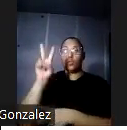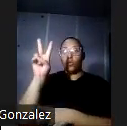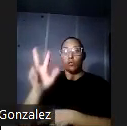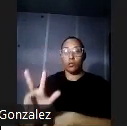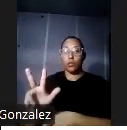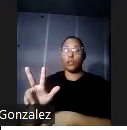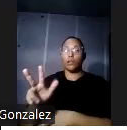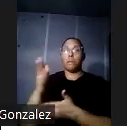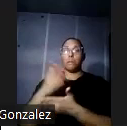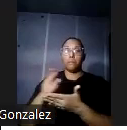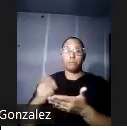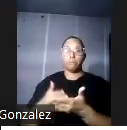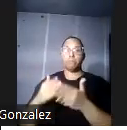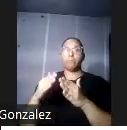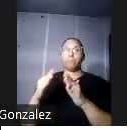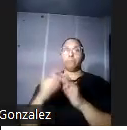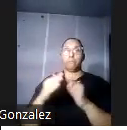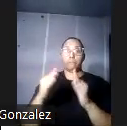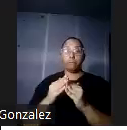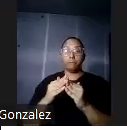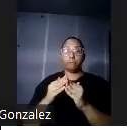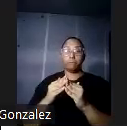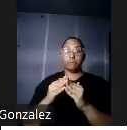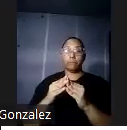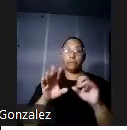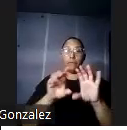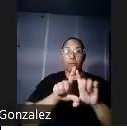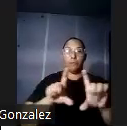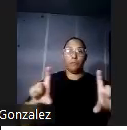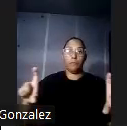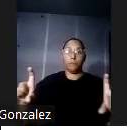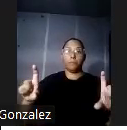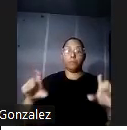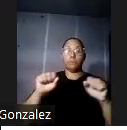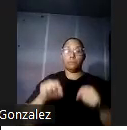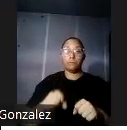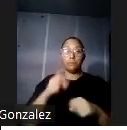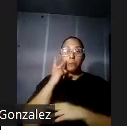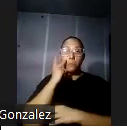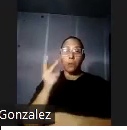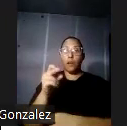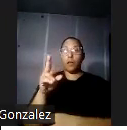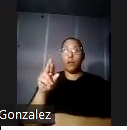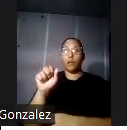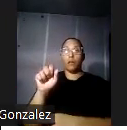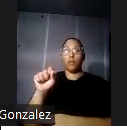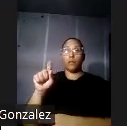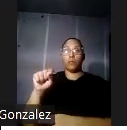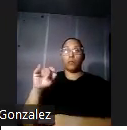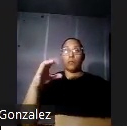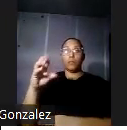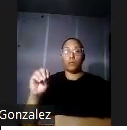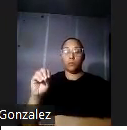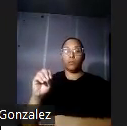al entrar a propiedad en el frente de la fachada podemos observar este sendero rústico que inicialmente flanqueado a ambos lados por tres